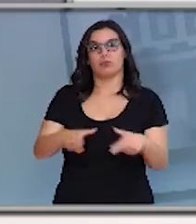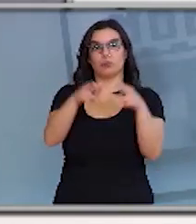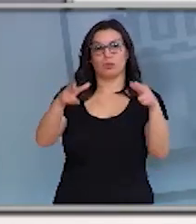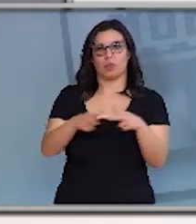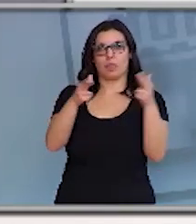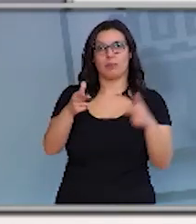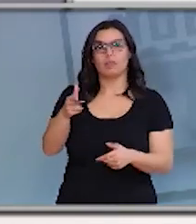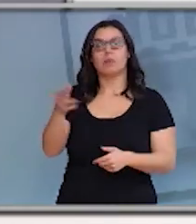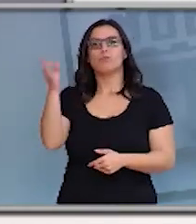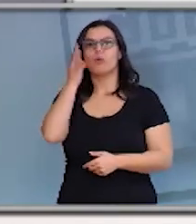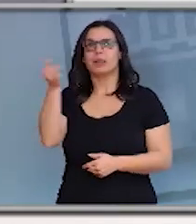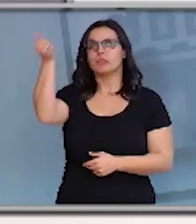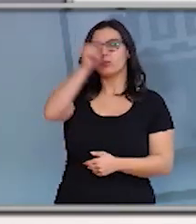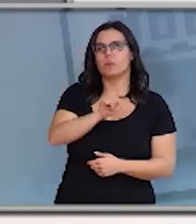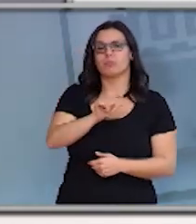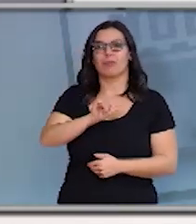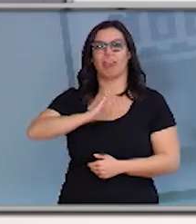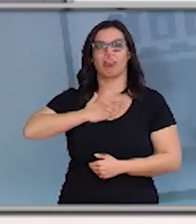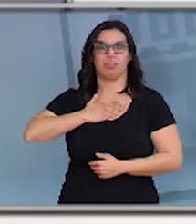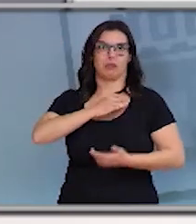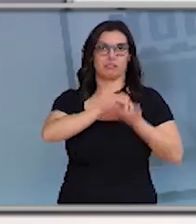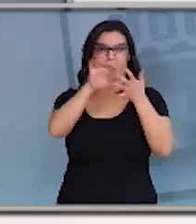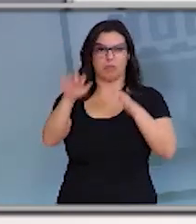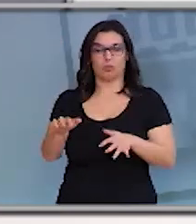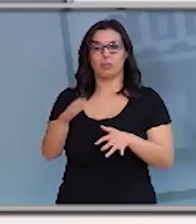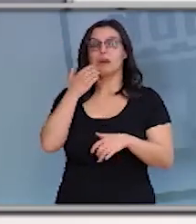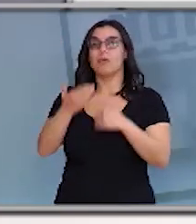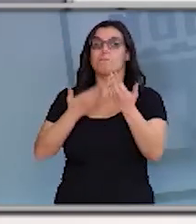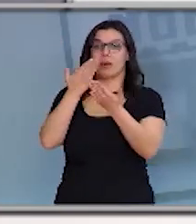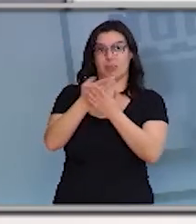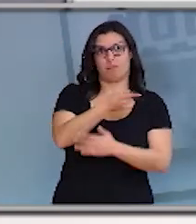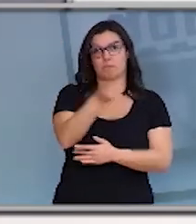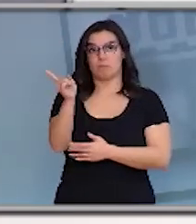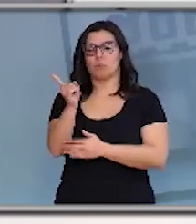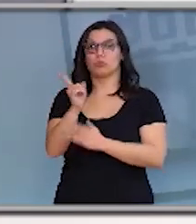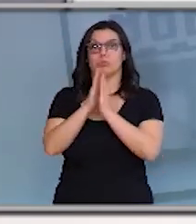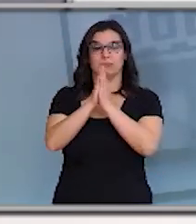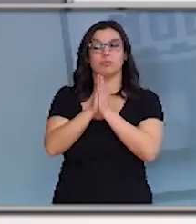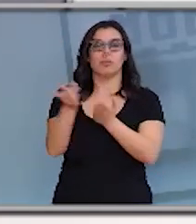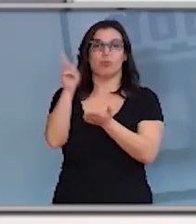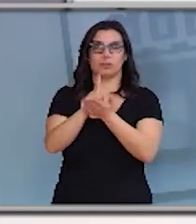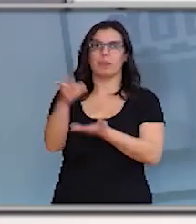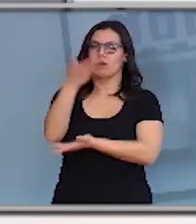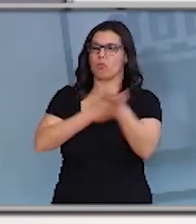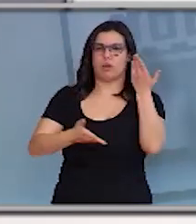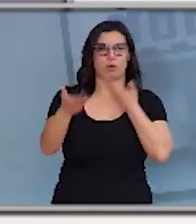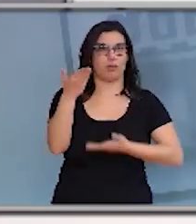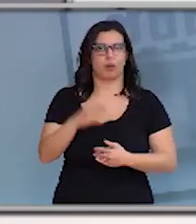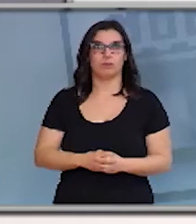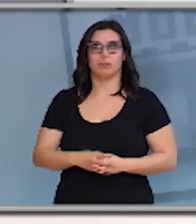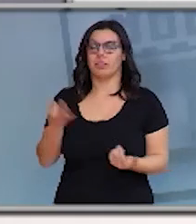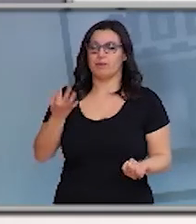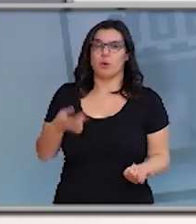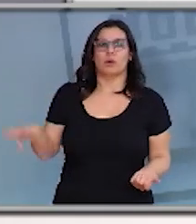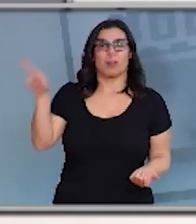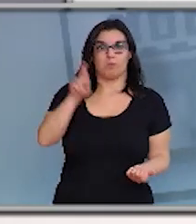moxeres e os homens de Castilla y León, a que solicitamos unha vez máis toda a súa colaboración. Hay que insistir en ello.